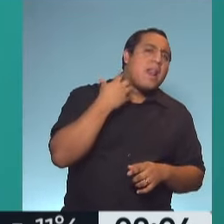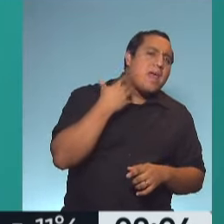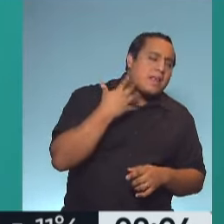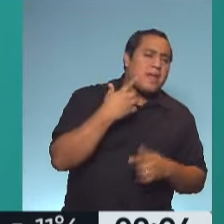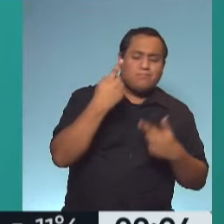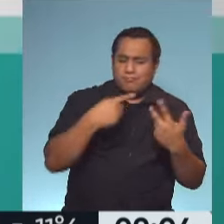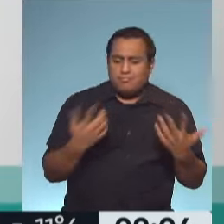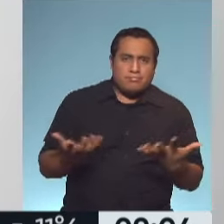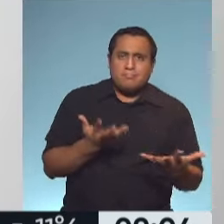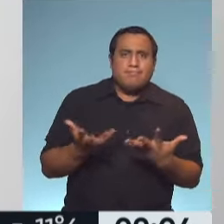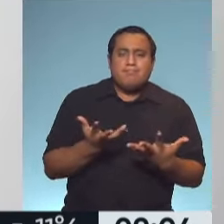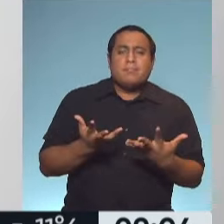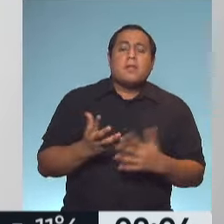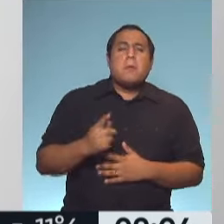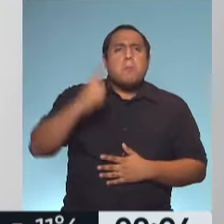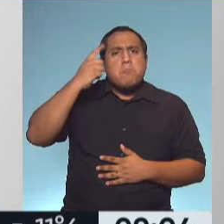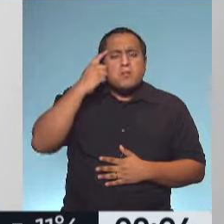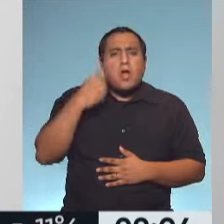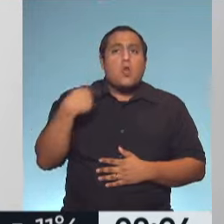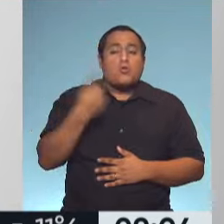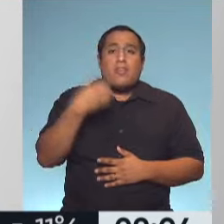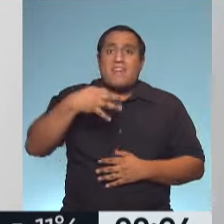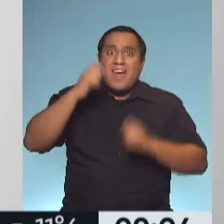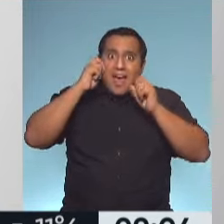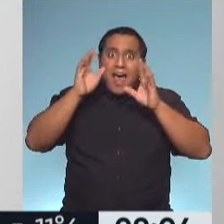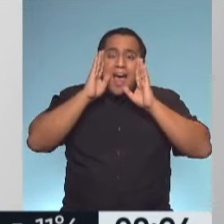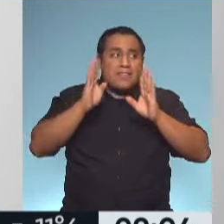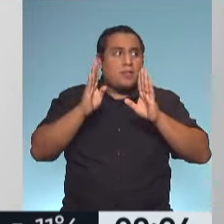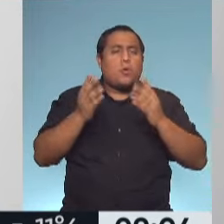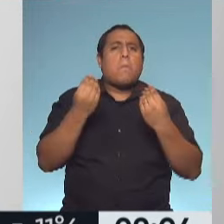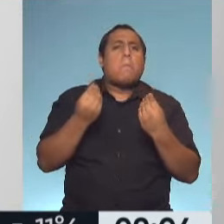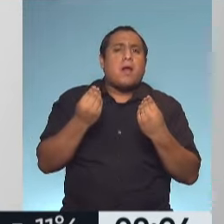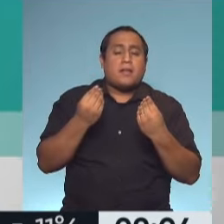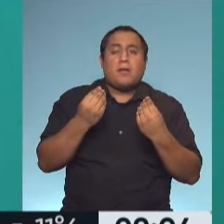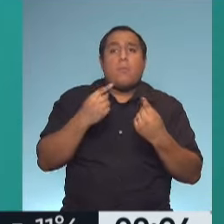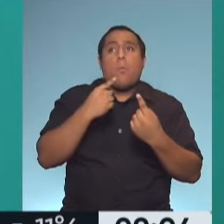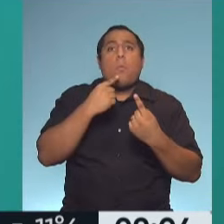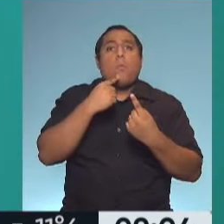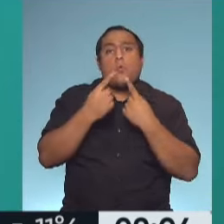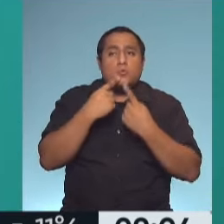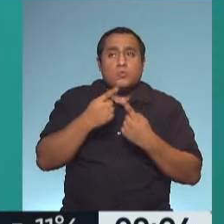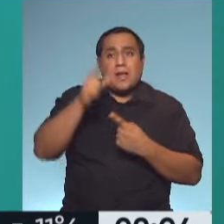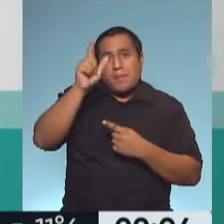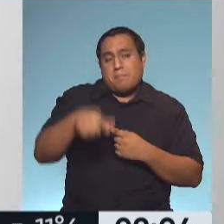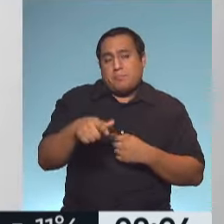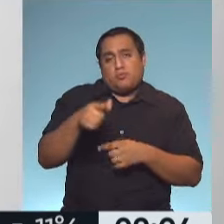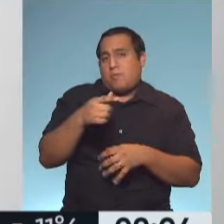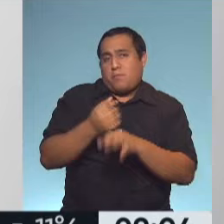digas cuáles son esas cuestiones a las que uno tiene que estar muy atentos para hacer la consulta inmediatamente con el profesional médico.